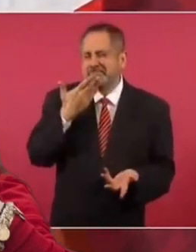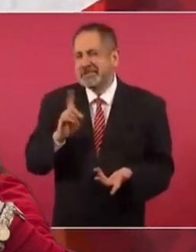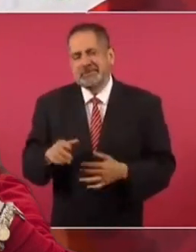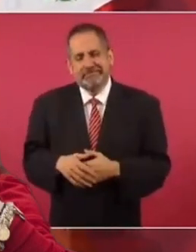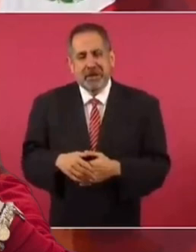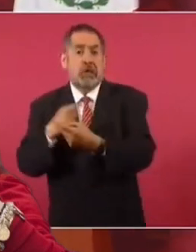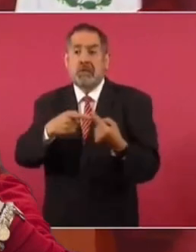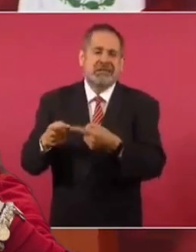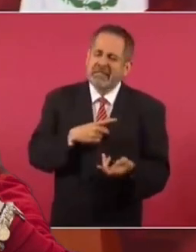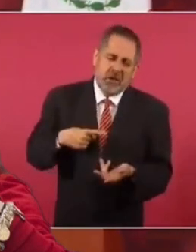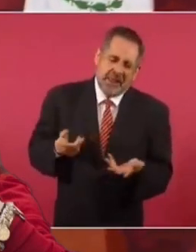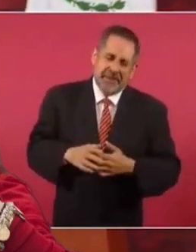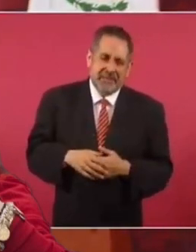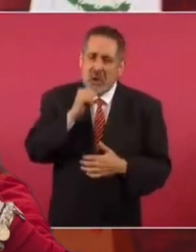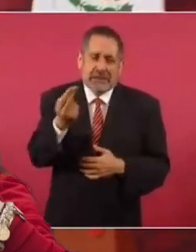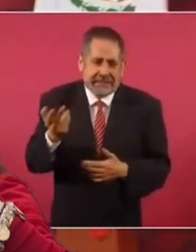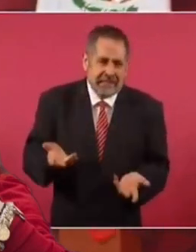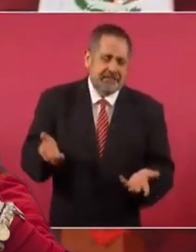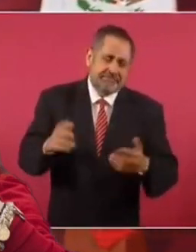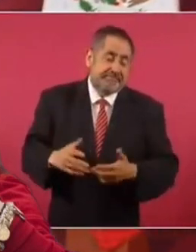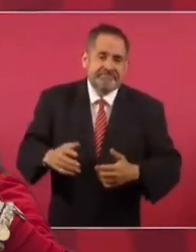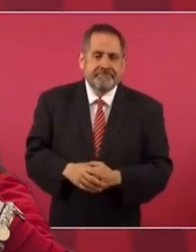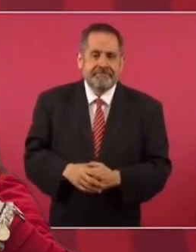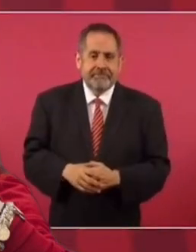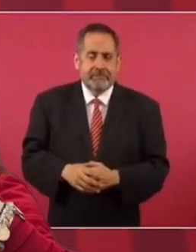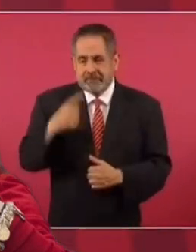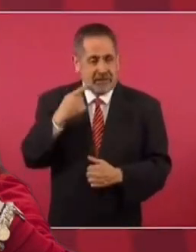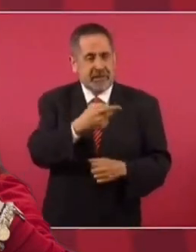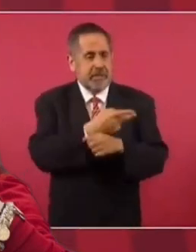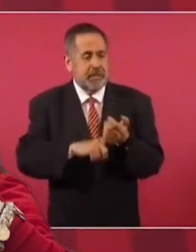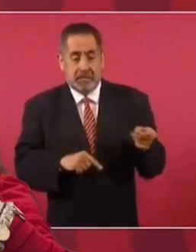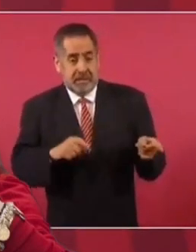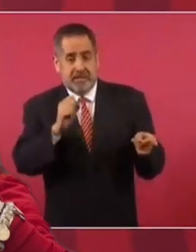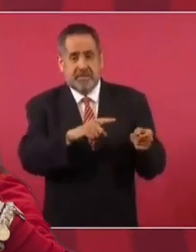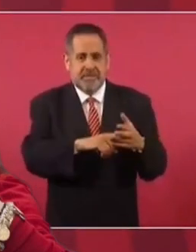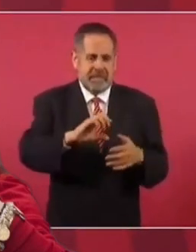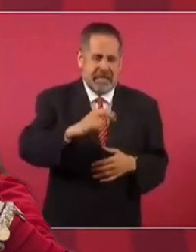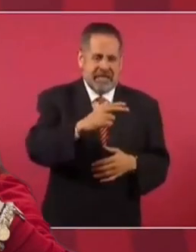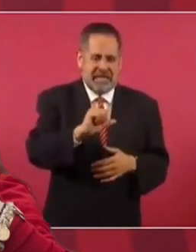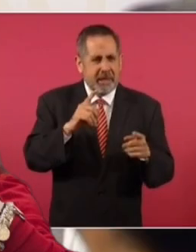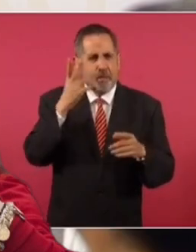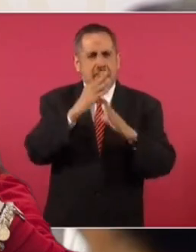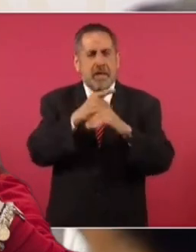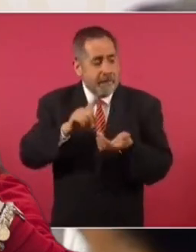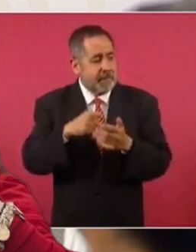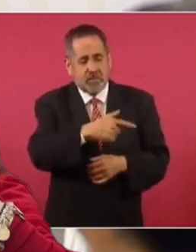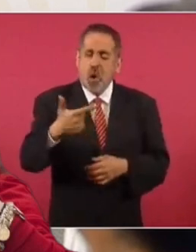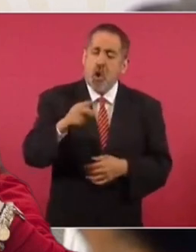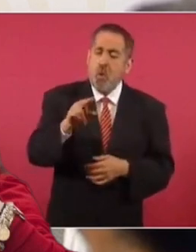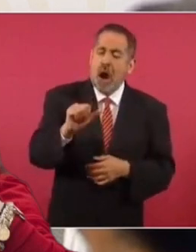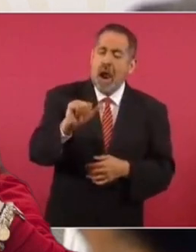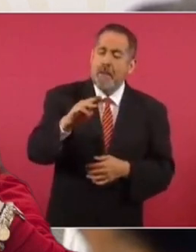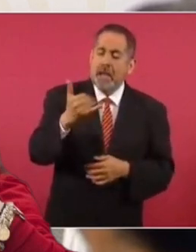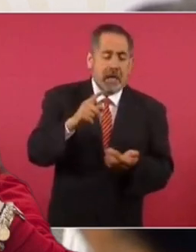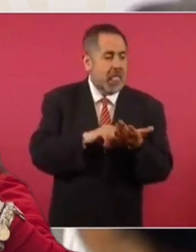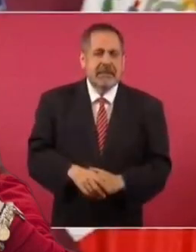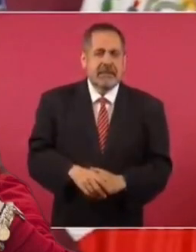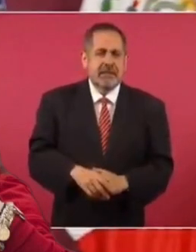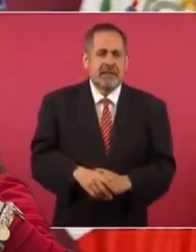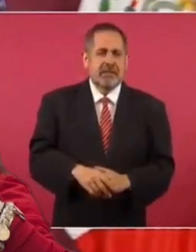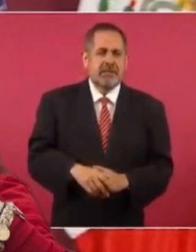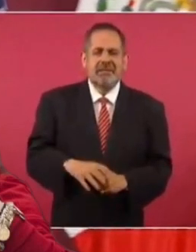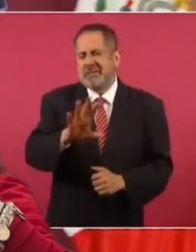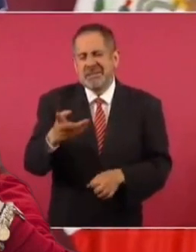No debería de hacerse eso, no hace falta. Miren cómo les fue a los de la chachalaca, la guacamaya, que se volvió sopilota.